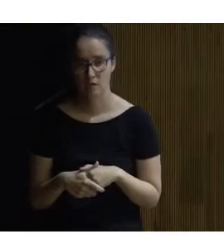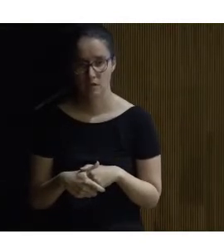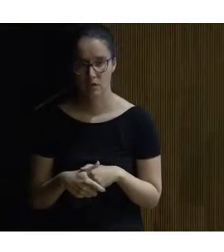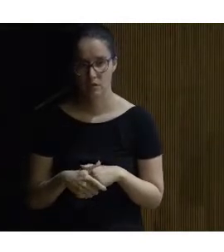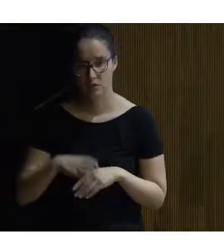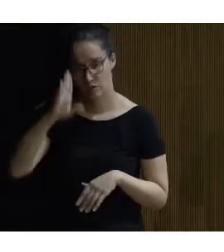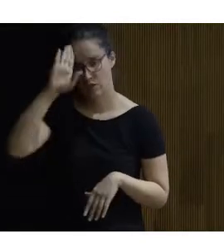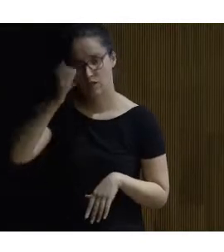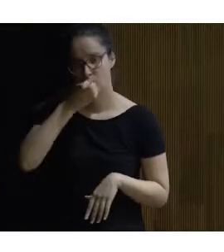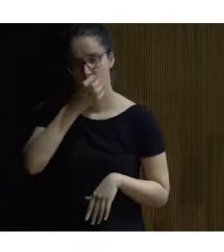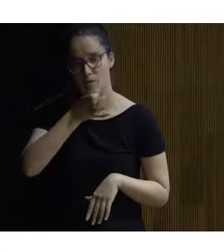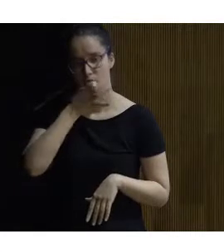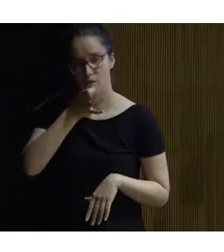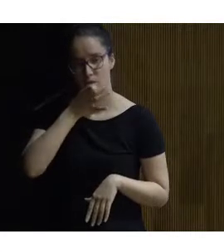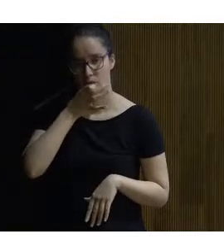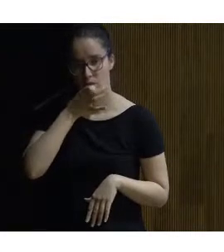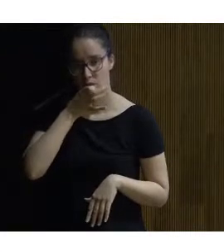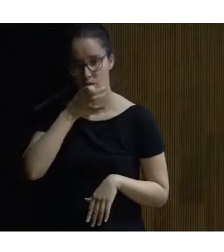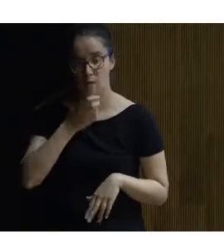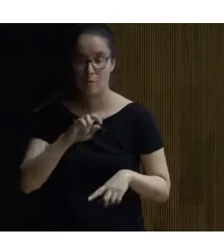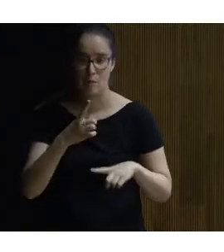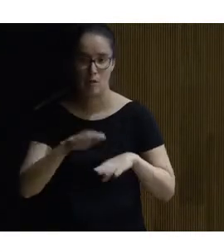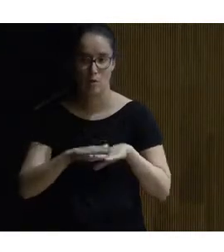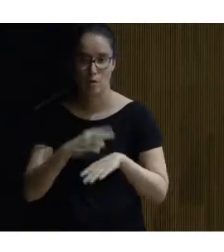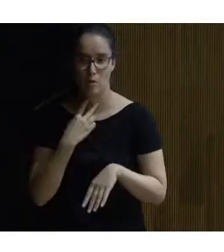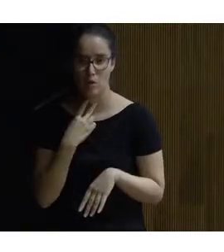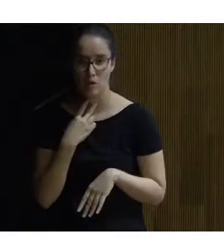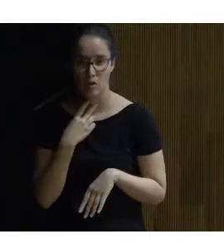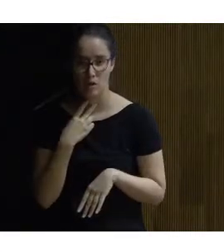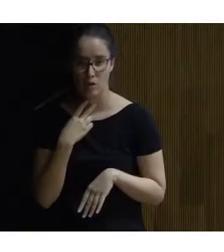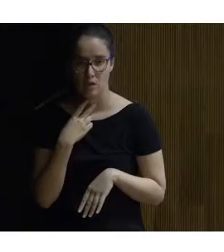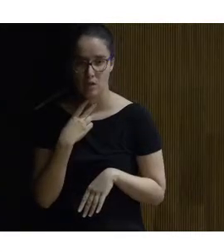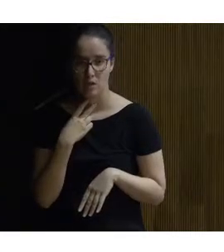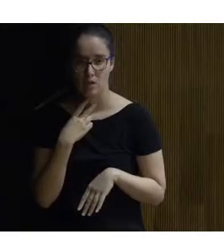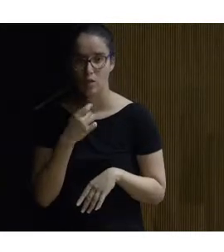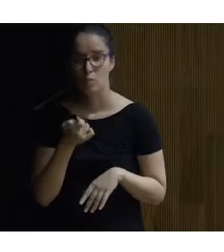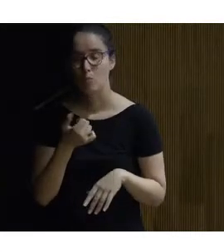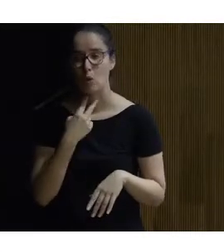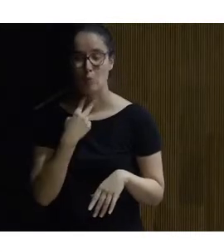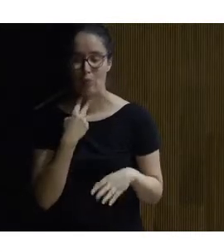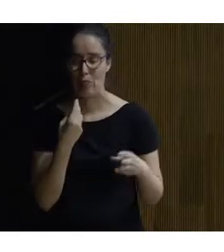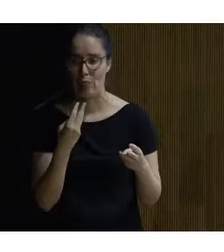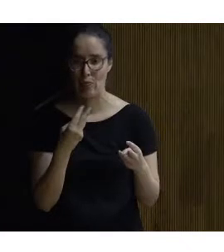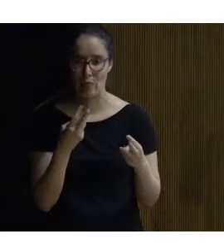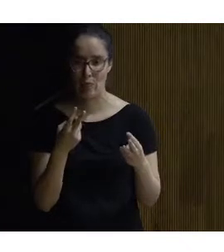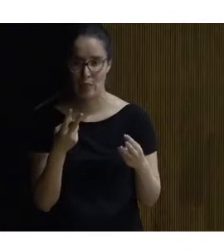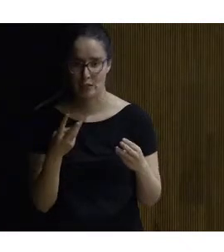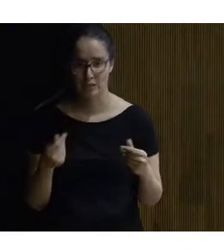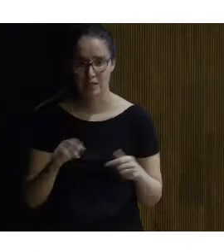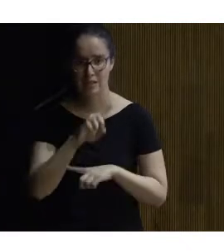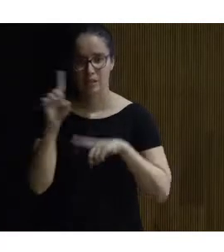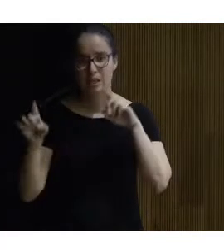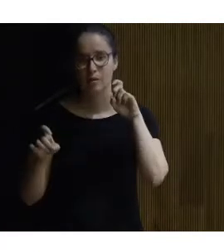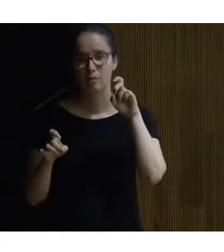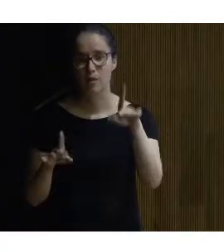hola buenas tardes en primer lugar pedir perdón por la voz que tengo de gato afónico la pregunta